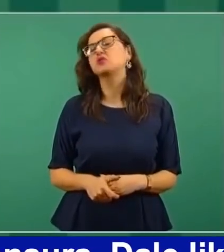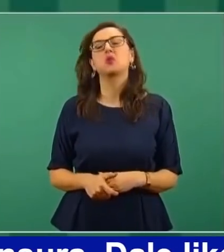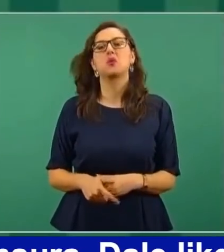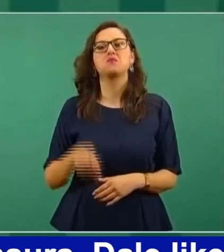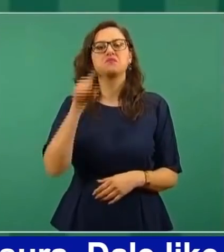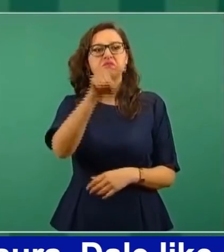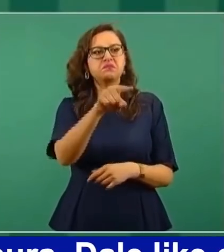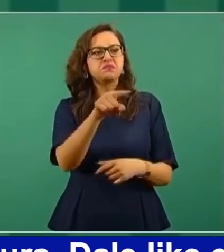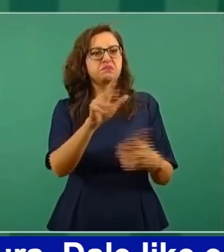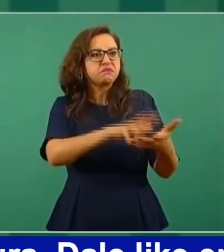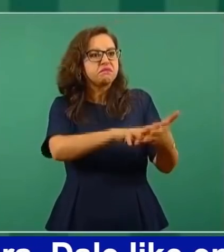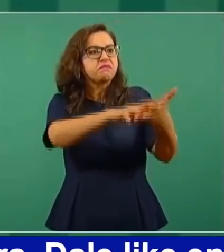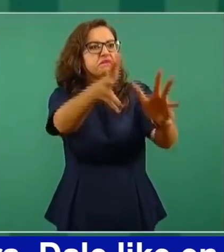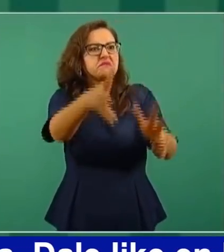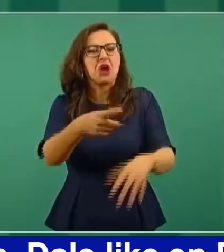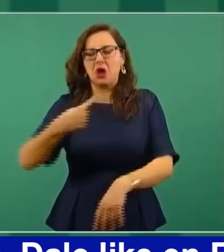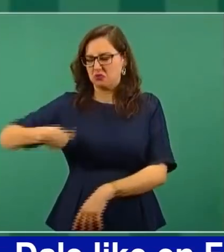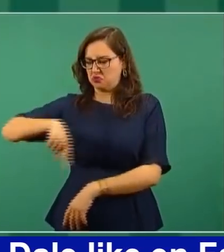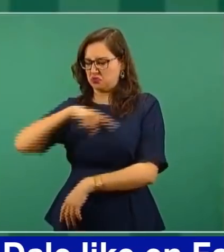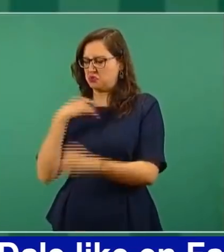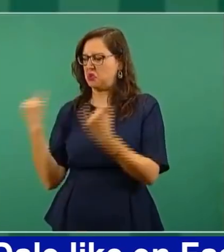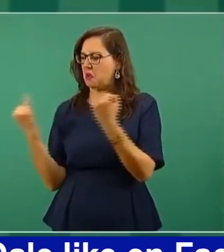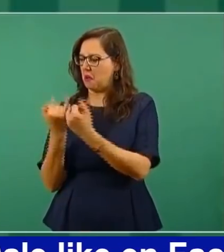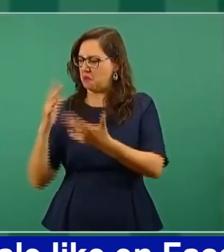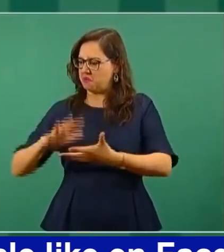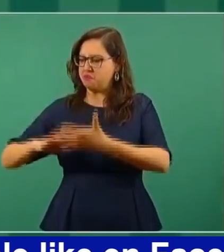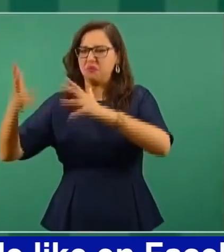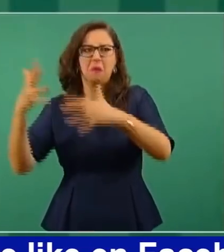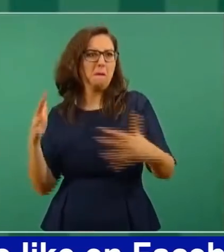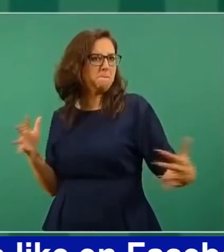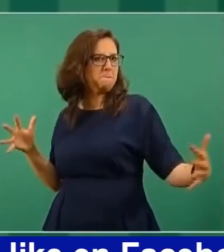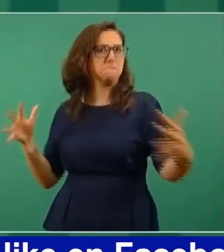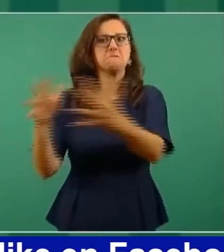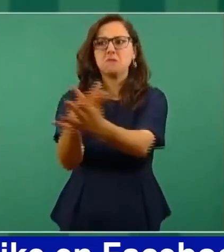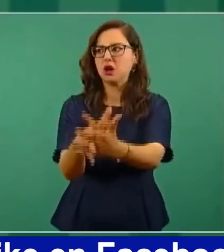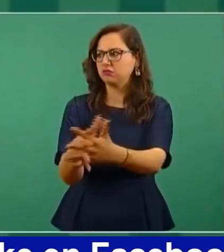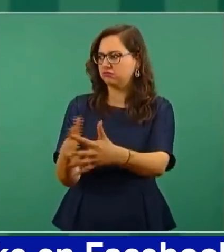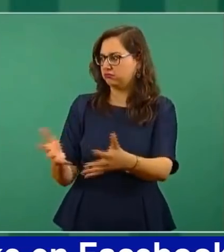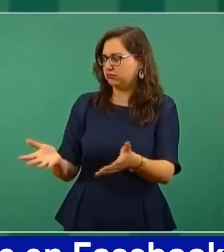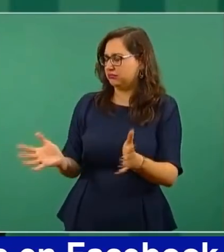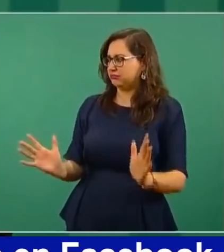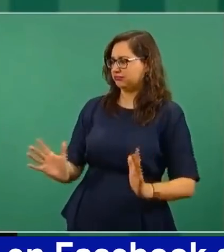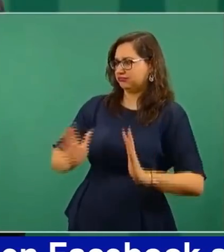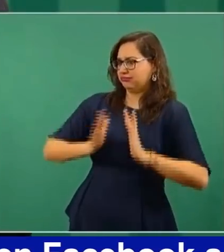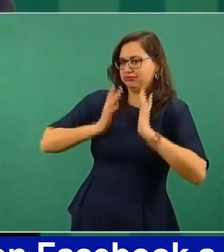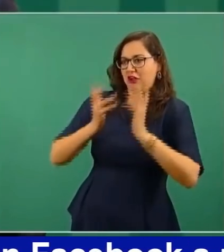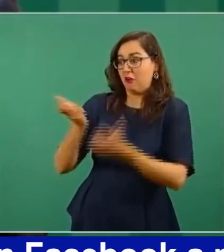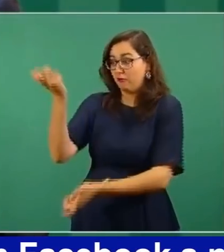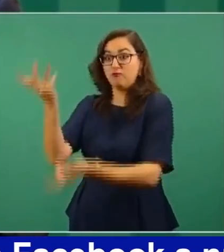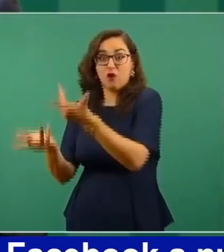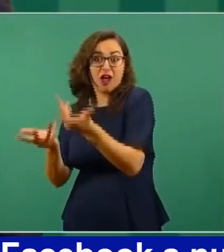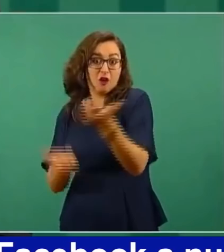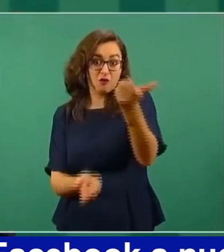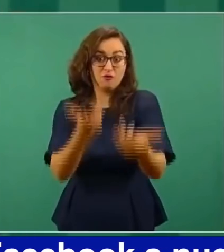enfrentar la violencia con la violencia, como si se pudiese apagar el fuego con el fuego,